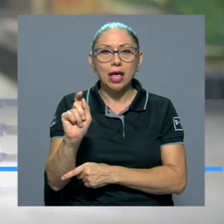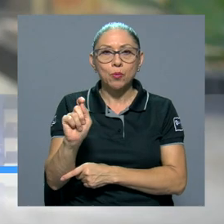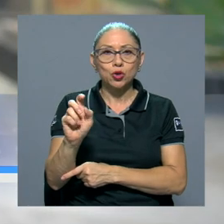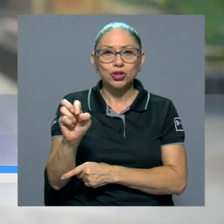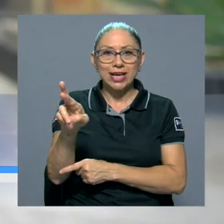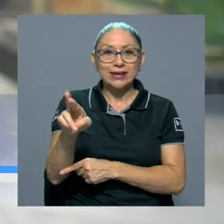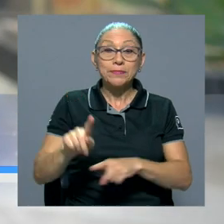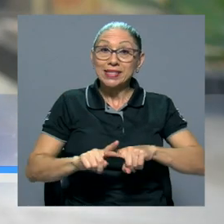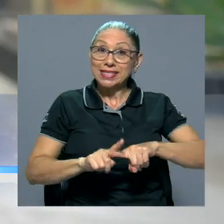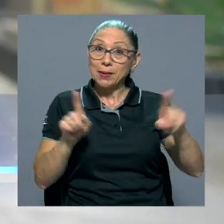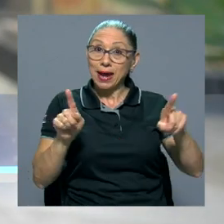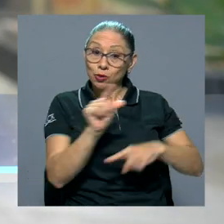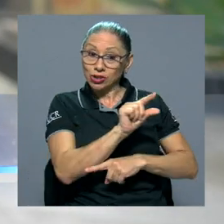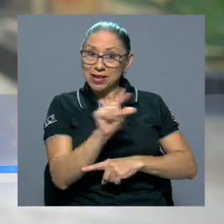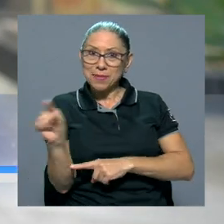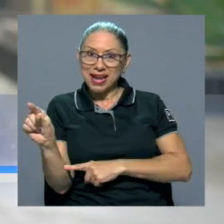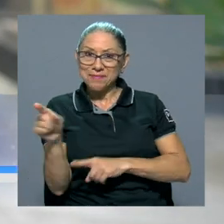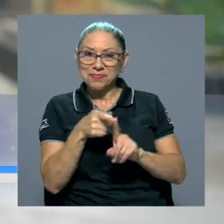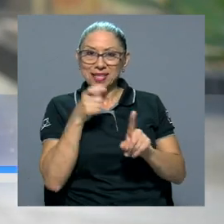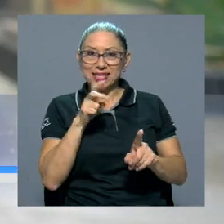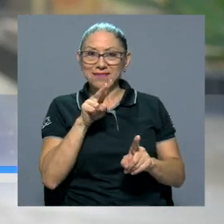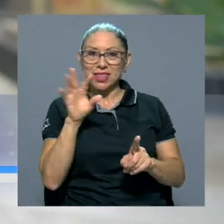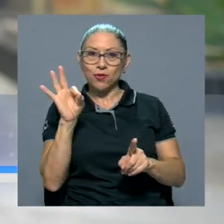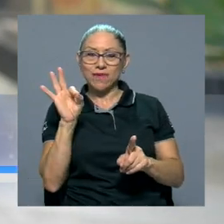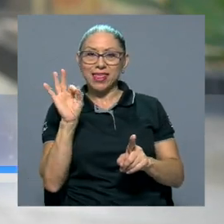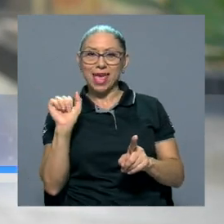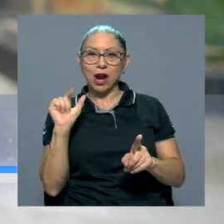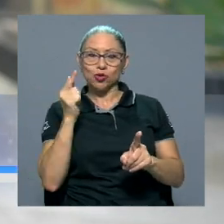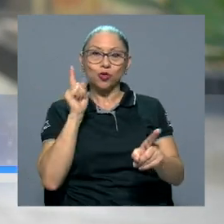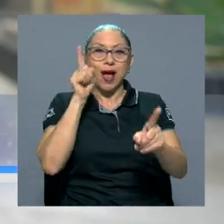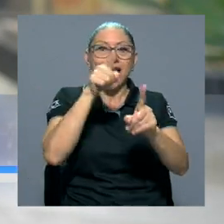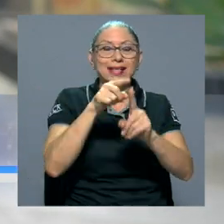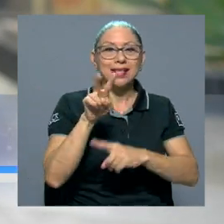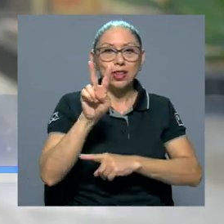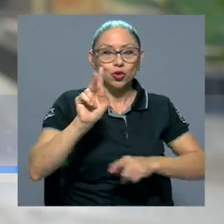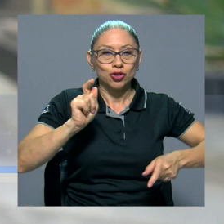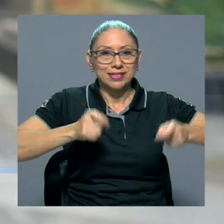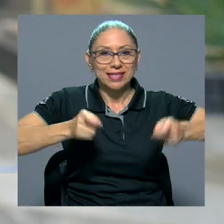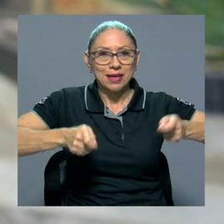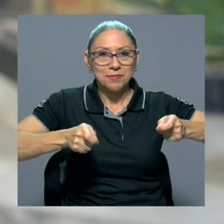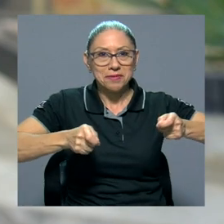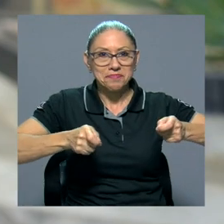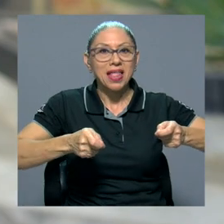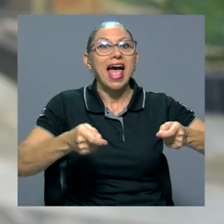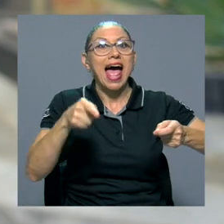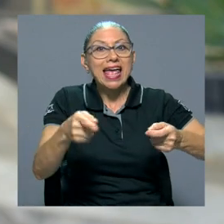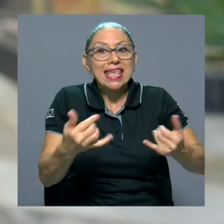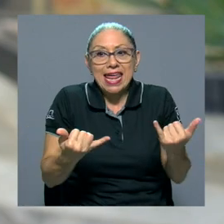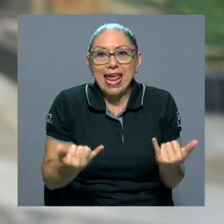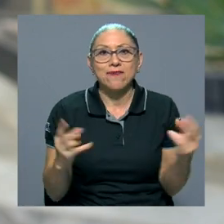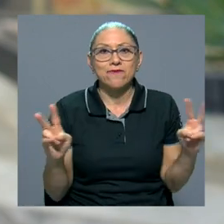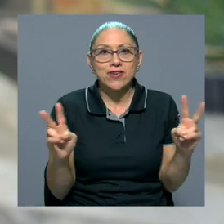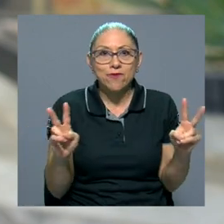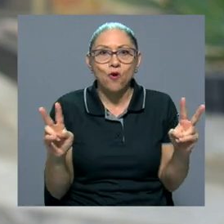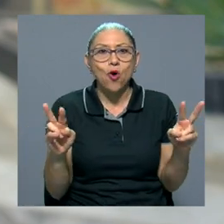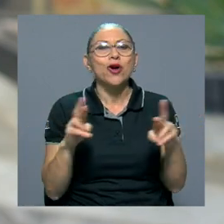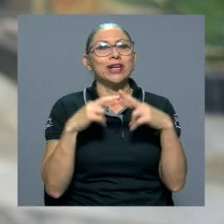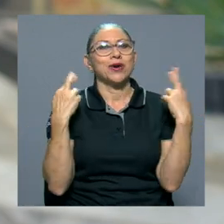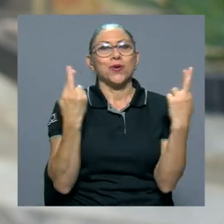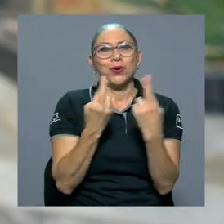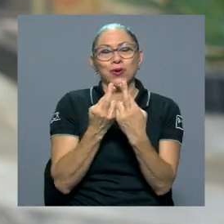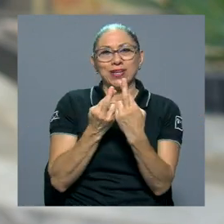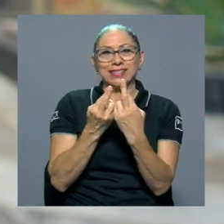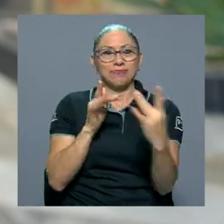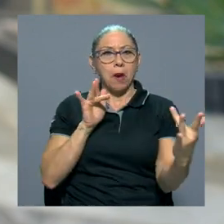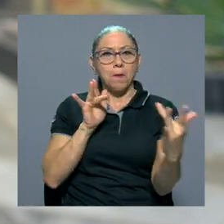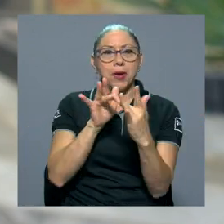embargo la semana de la feria que es del 29 de agosto al 2 de septiembre tendremos en vivo sesiones a través de los YouTube